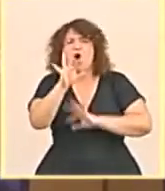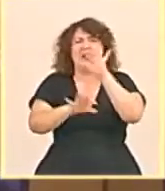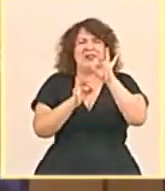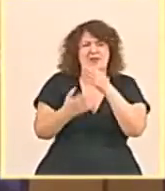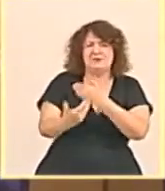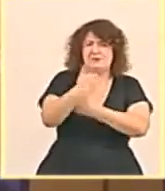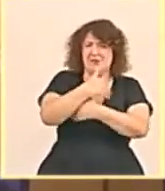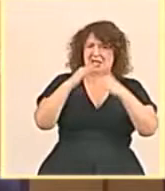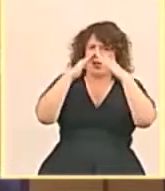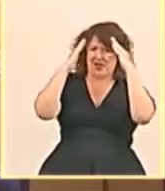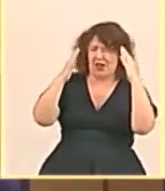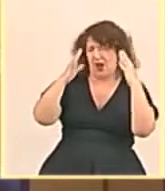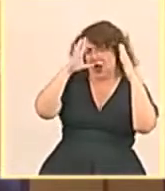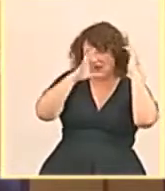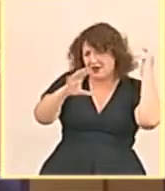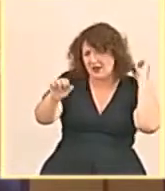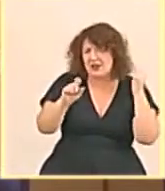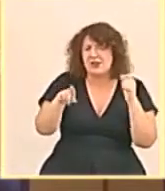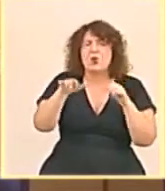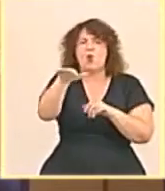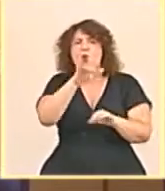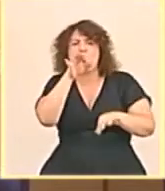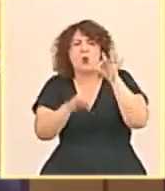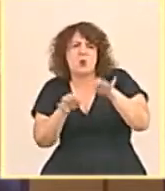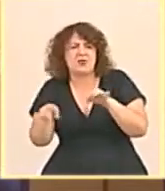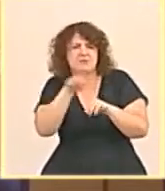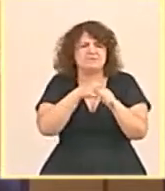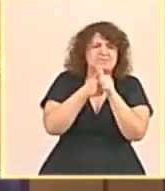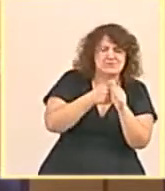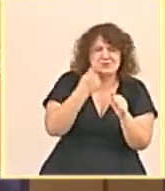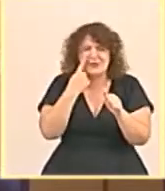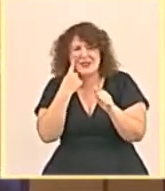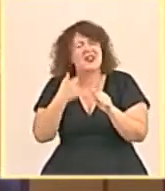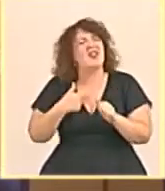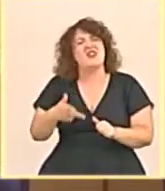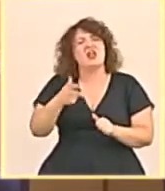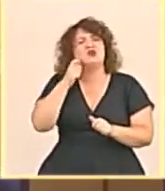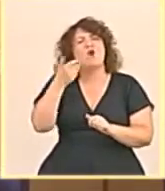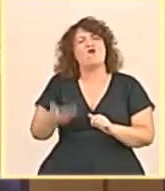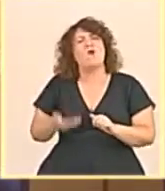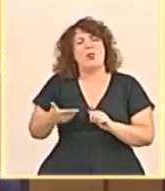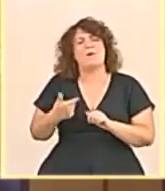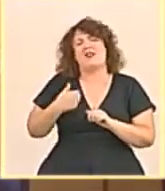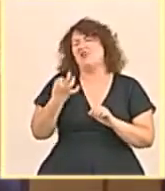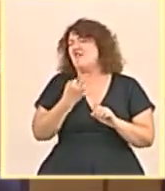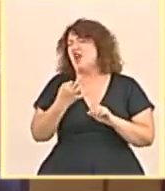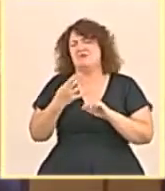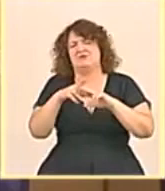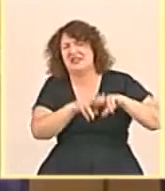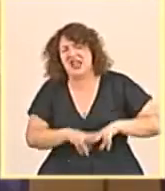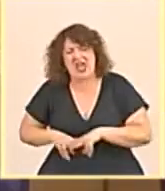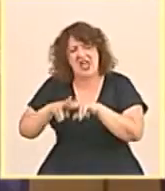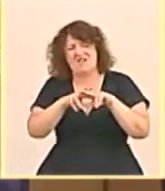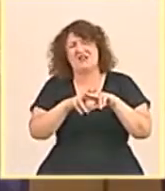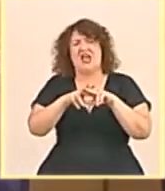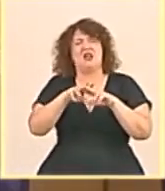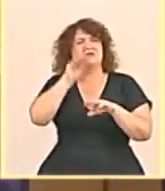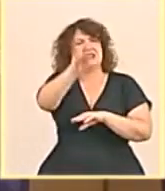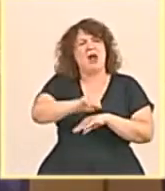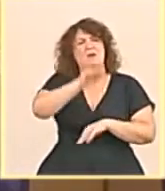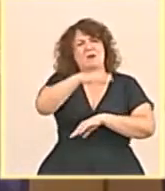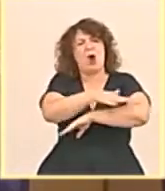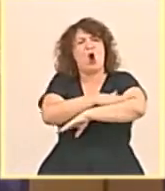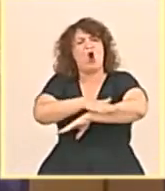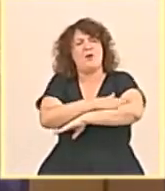presencia en el enjuiciamiento de sus líderes o lideresas o la exigencia del respeto a los derechos fundamentales en el diálogo bilateral con el Gobierno de Guatemala.